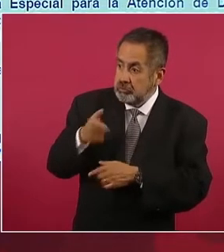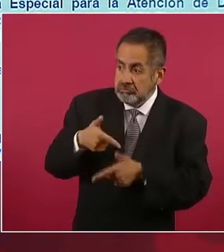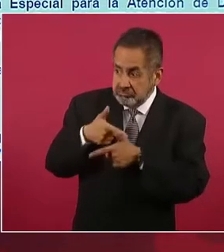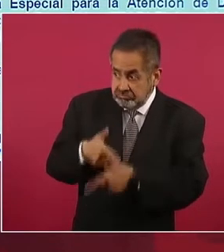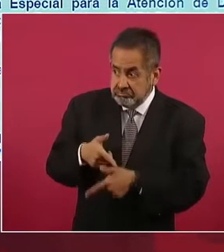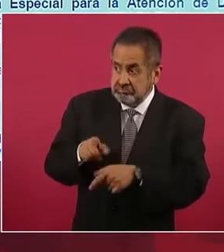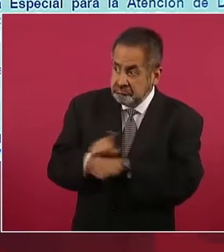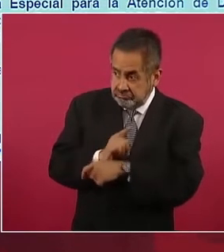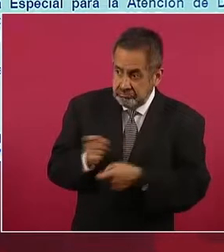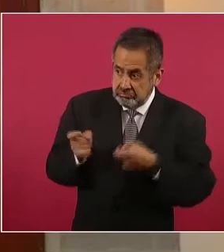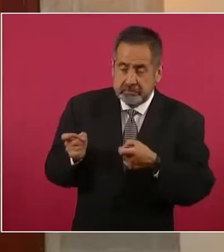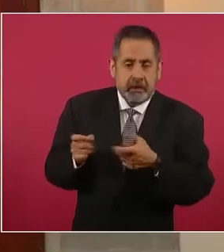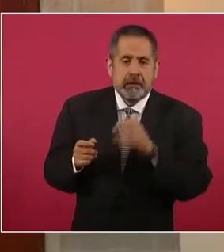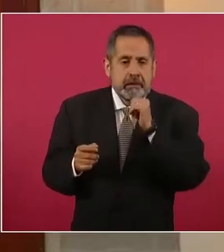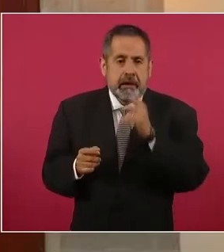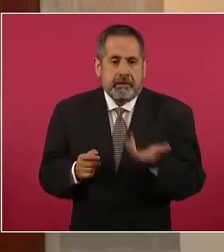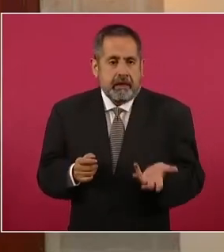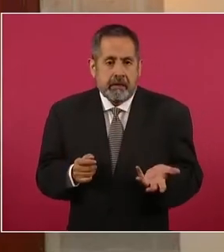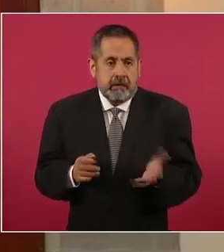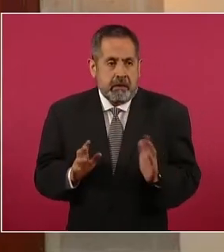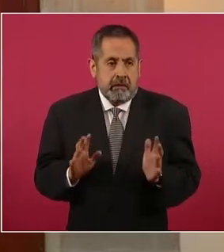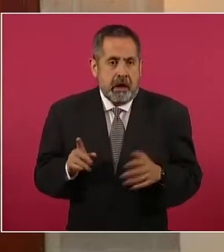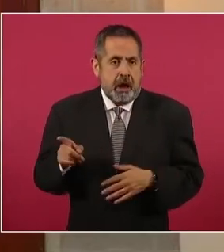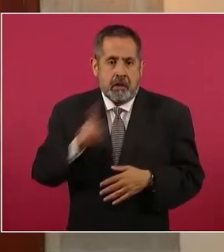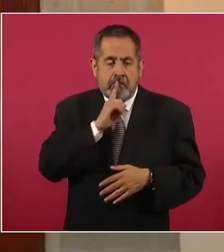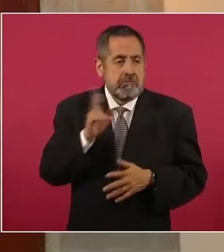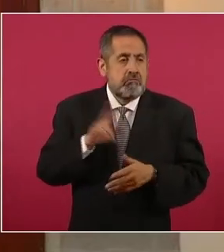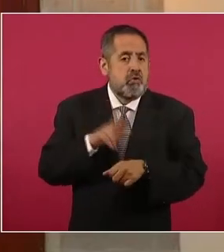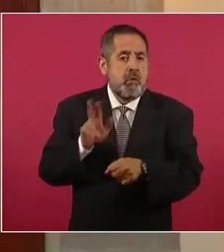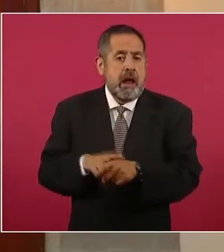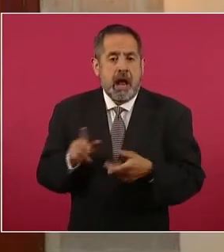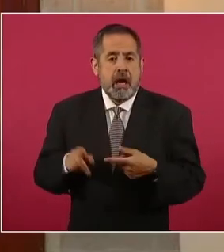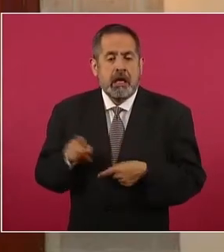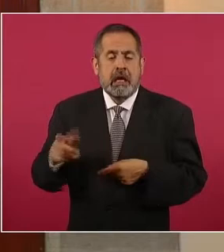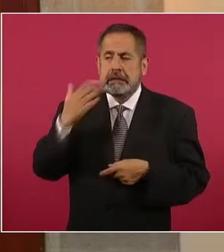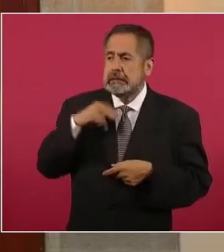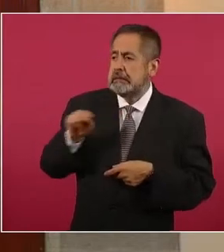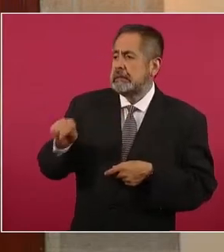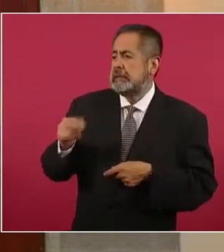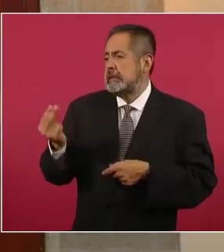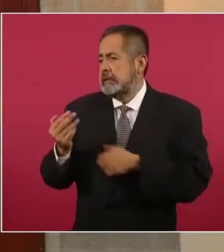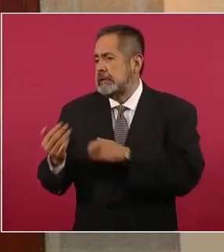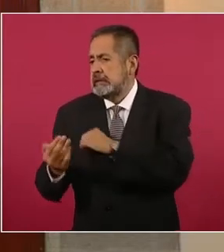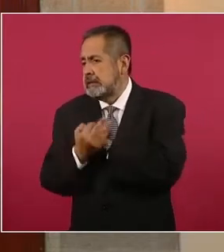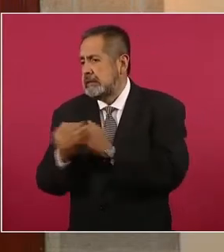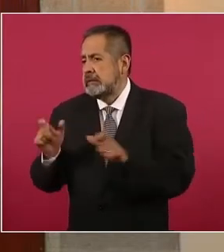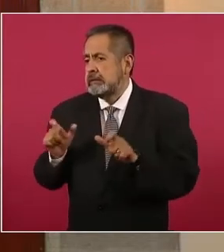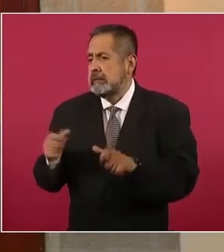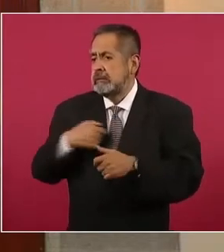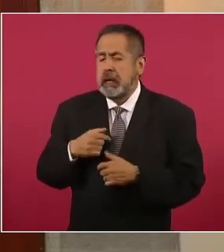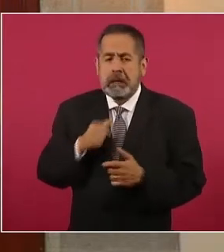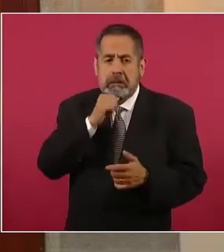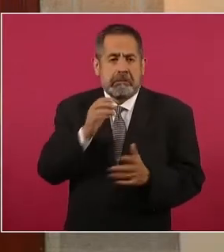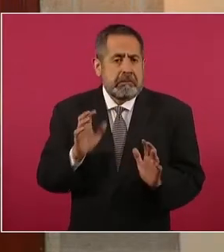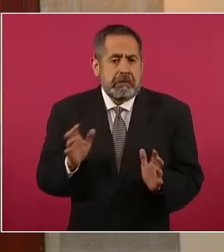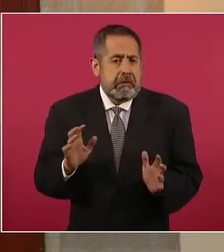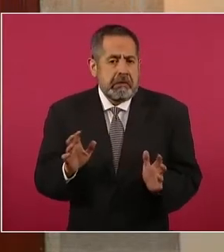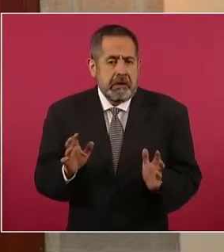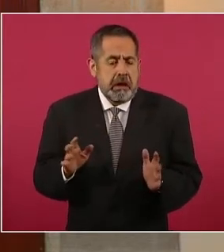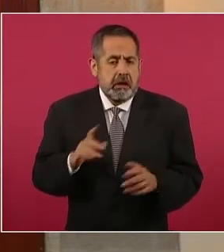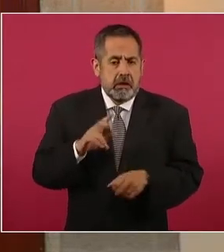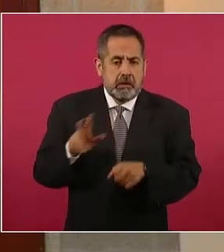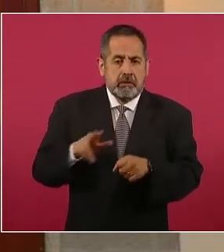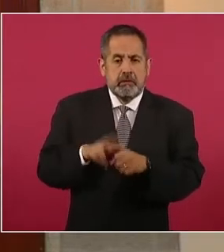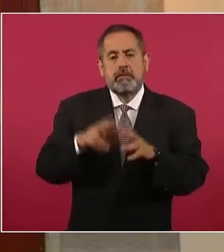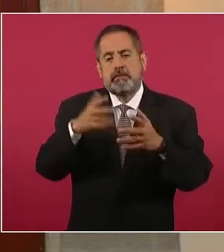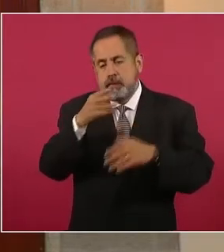estaba incorporado al mecanismo de protección de personas defensoras de derechos humanos y periodistas, no obstante lo anterior, el